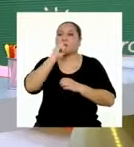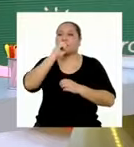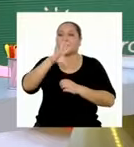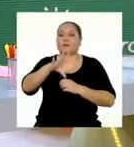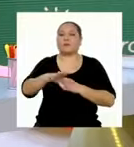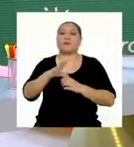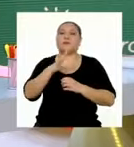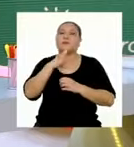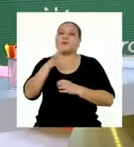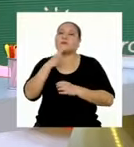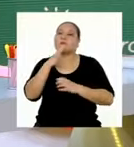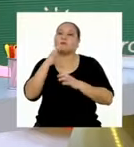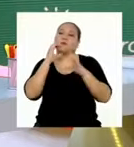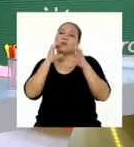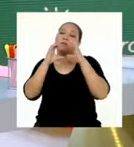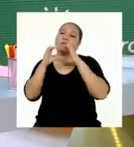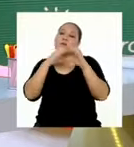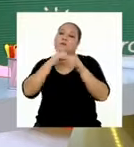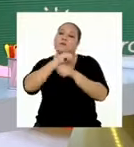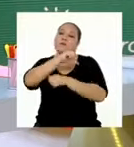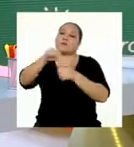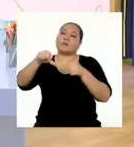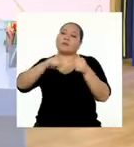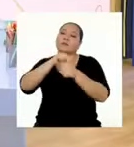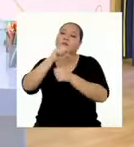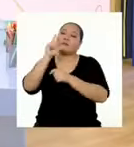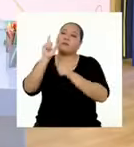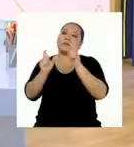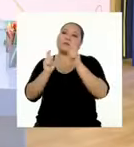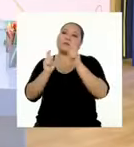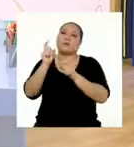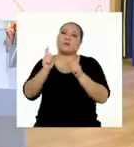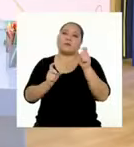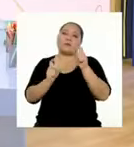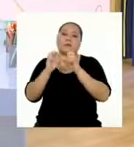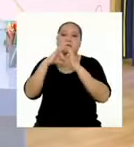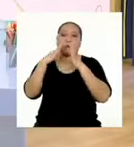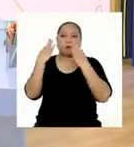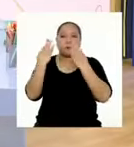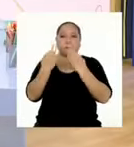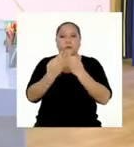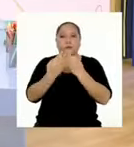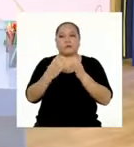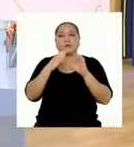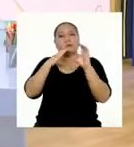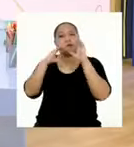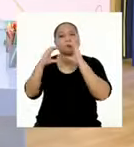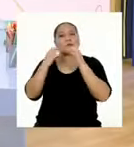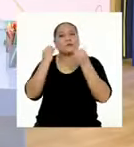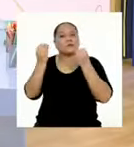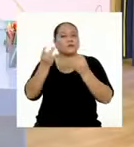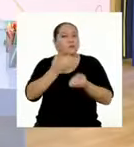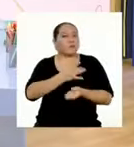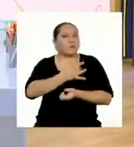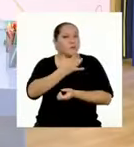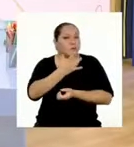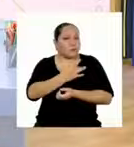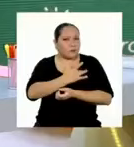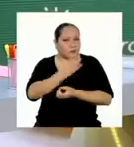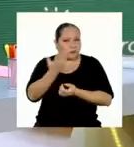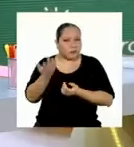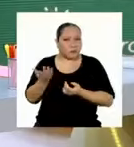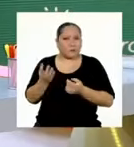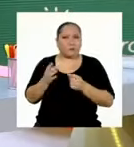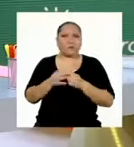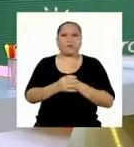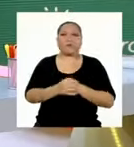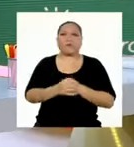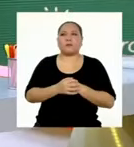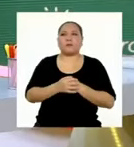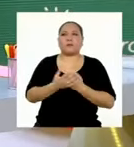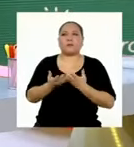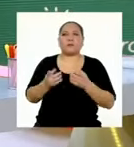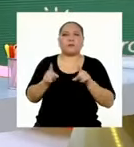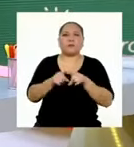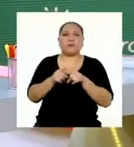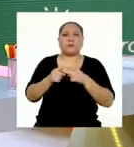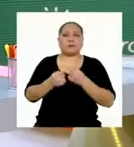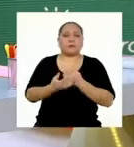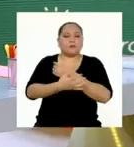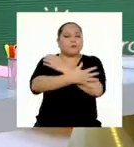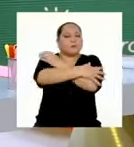miembros de la familia. Y las recomendaciones son... Conversar respecto a cómo nos sentimos... Y... Dar